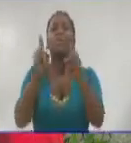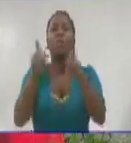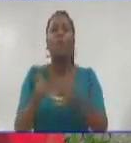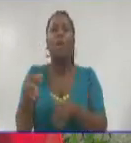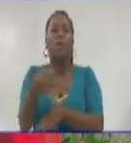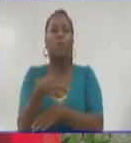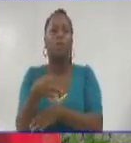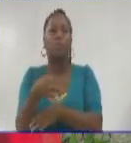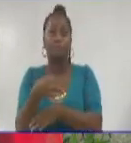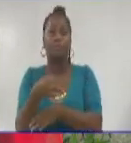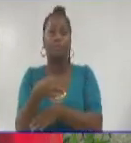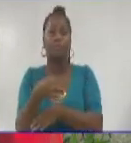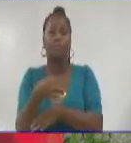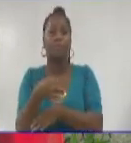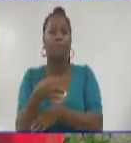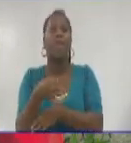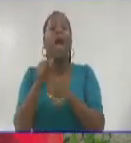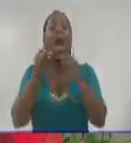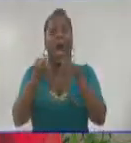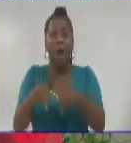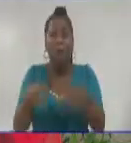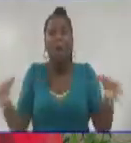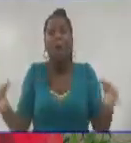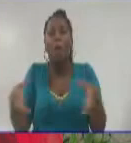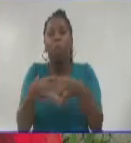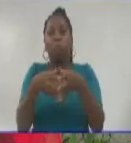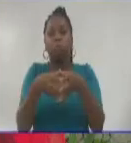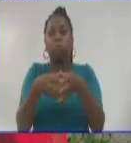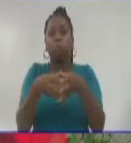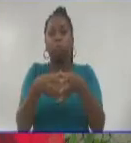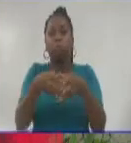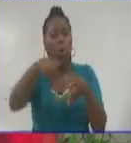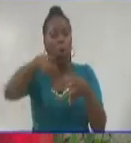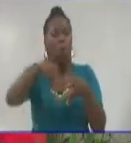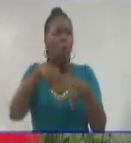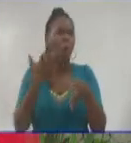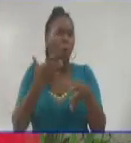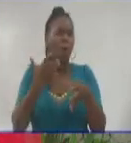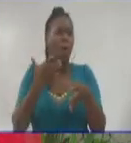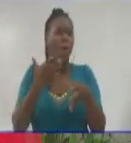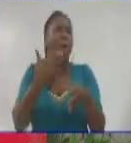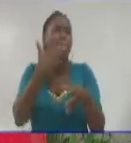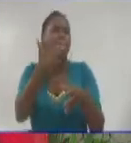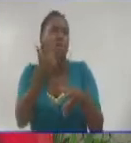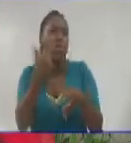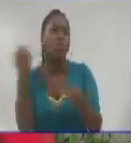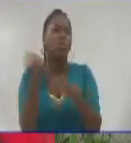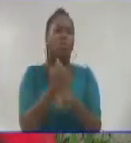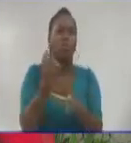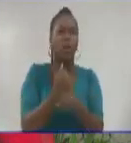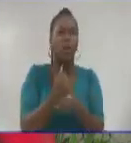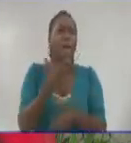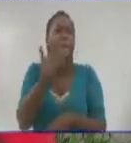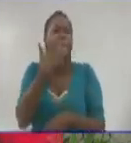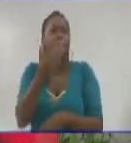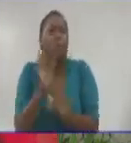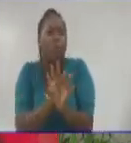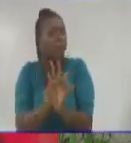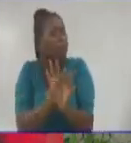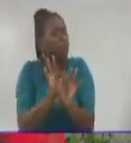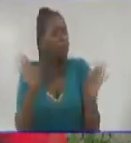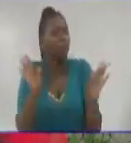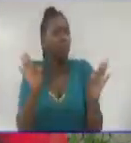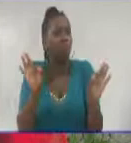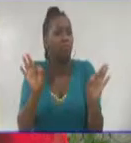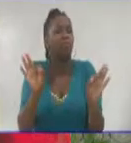como todas las demás, ahora es una comisión que es quien debe tener los mejores trabajos, la mejor calidad en esos trabajos que